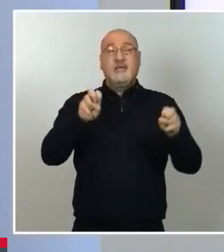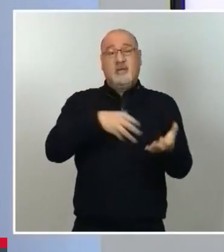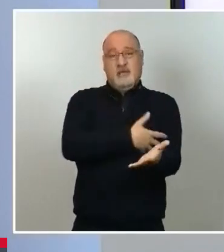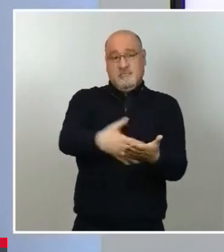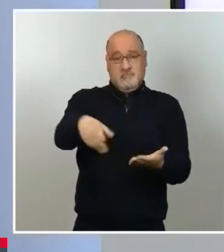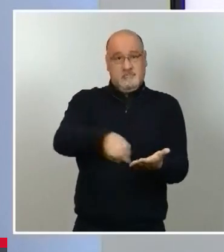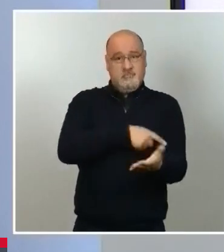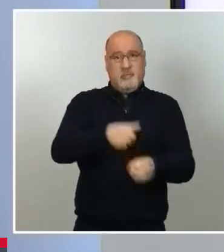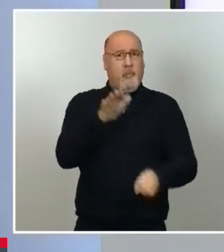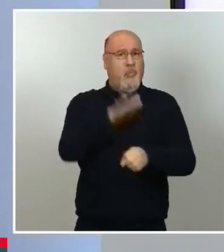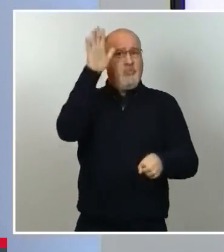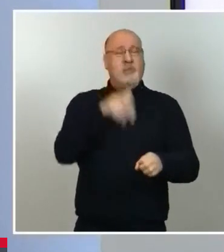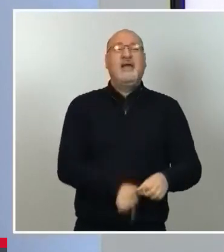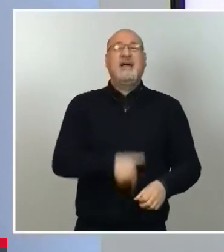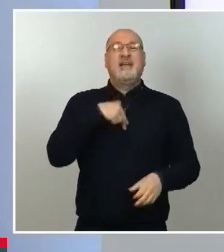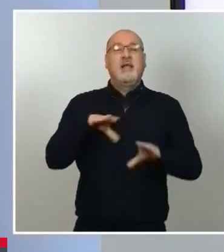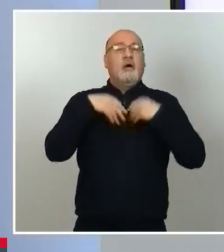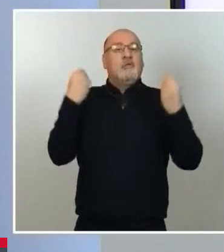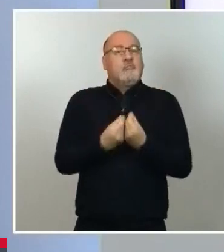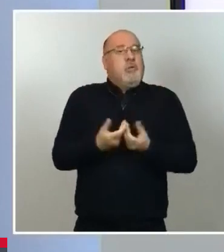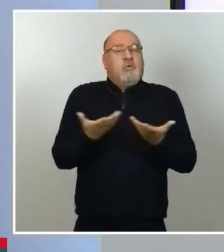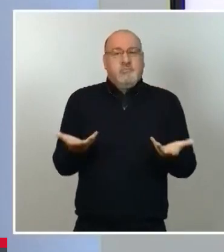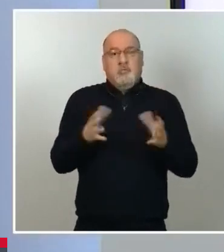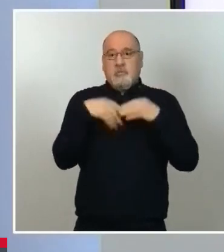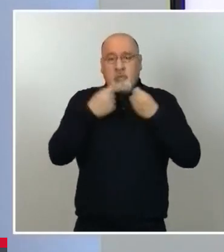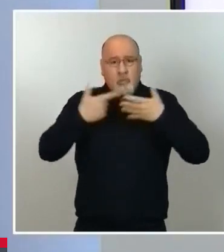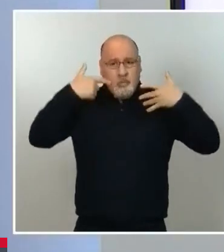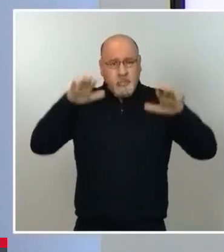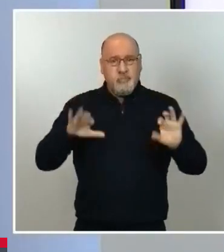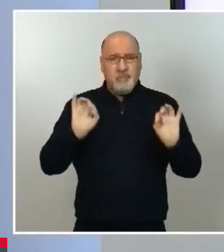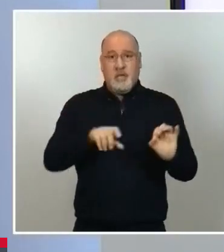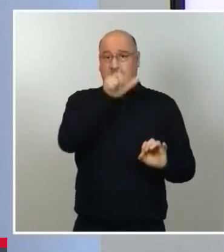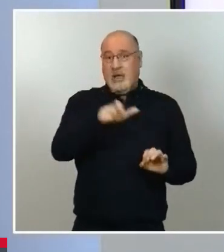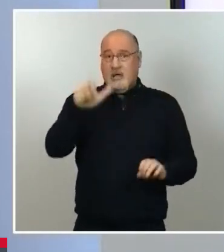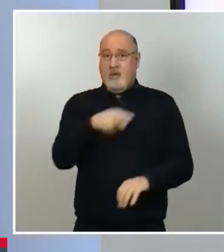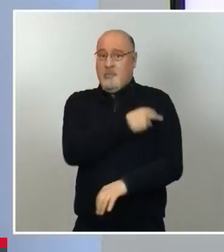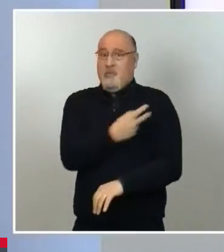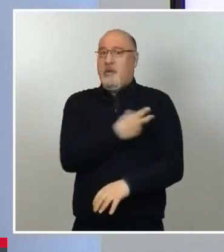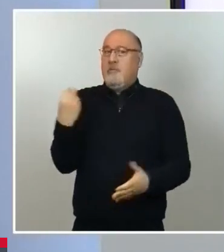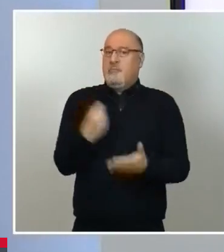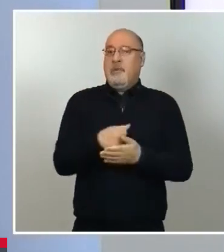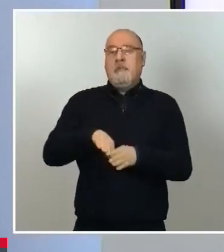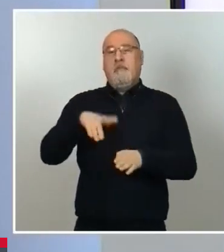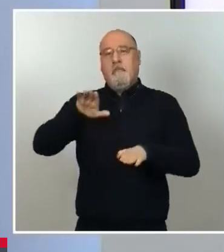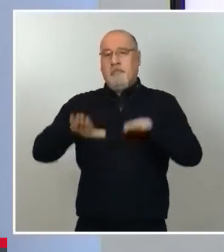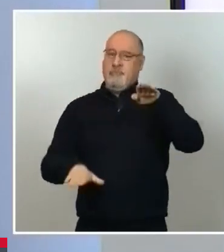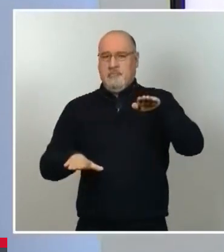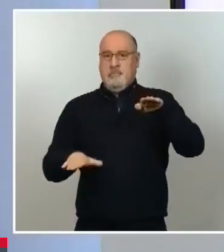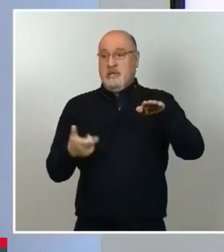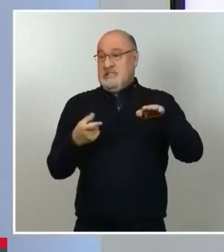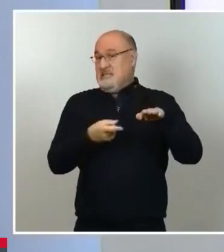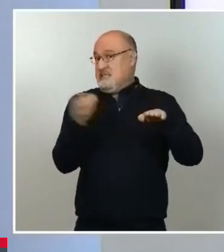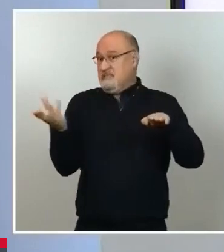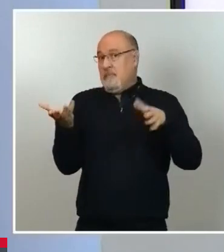El número de eventos tromboembólicos que se han encontrado en la población vacunada es inferior al que se hubiera encontrado en la población